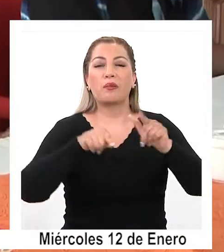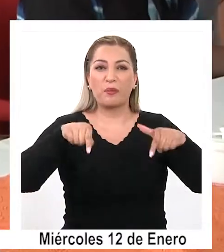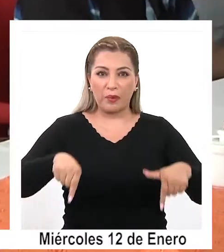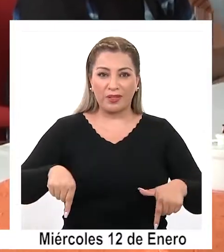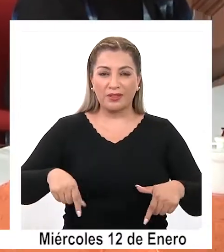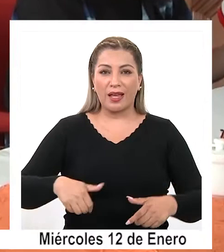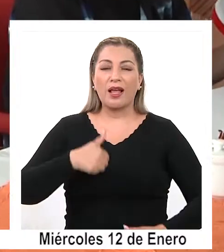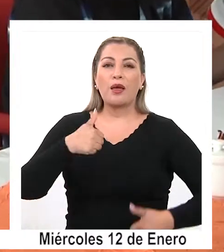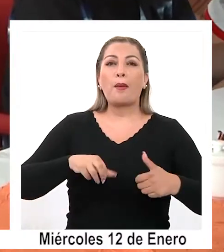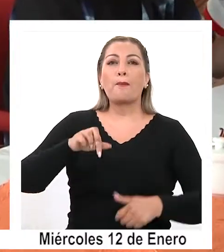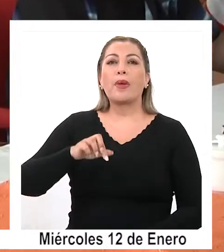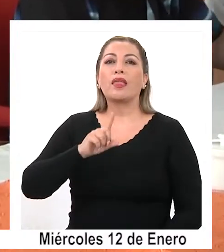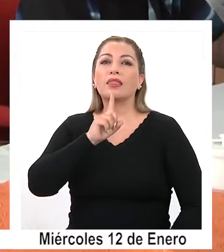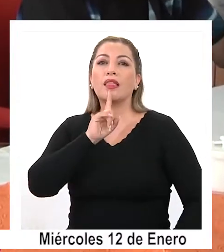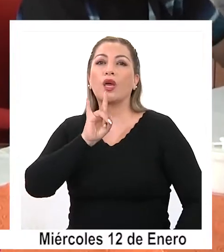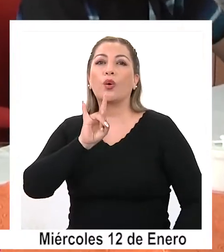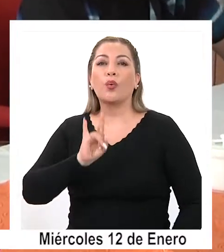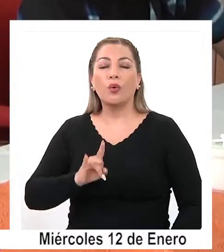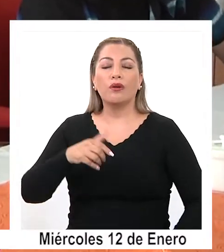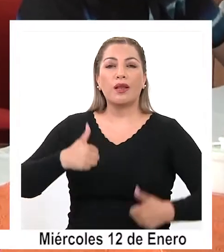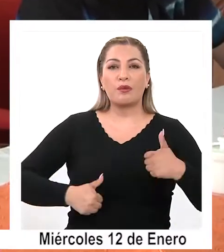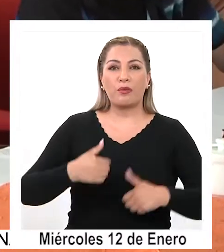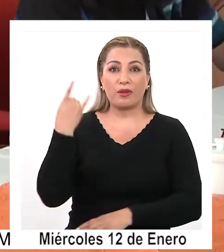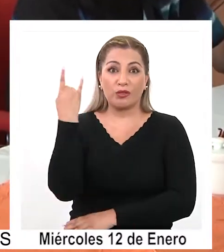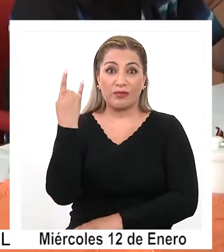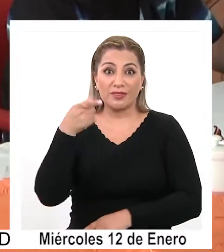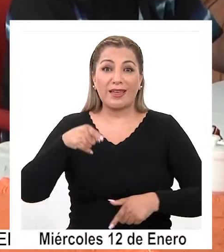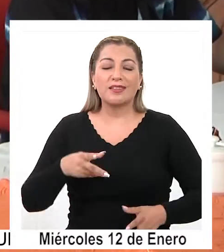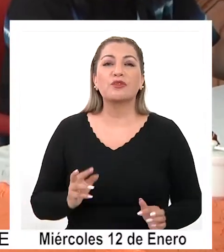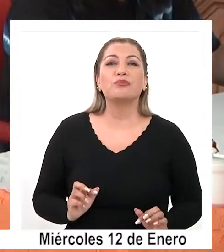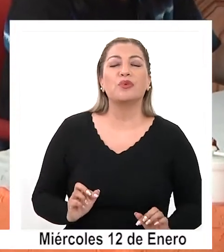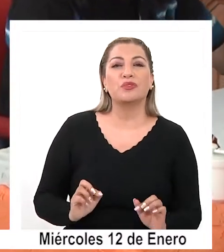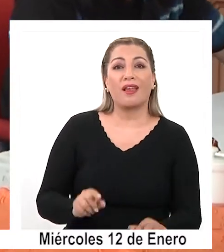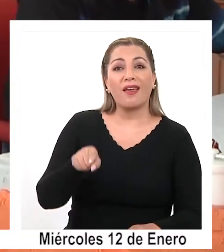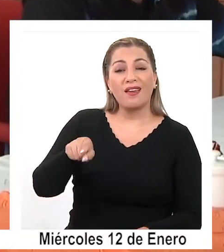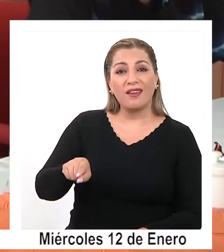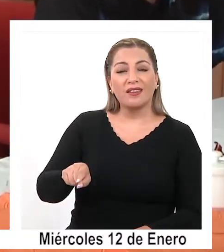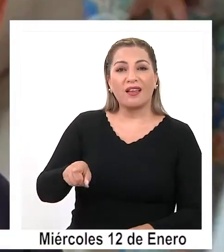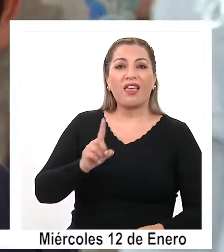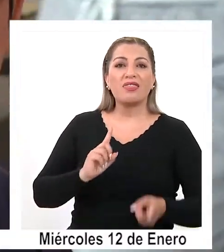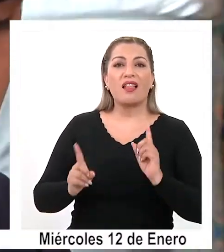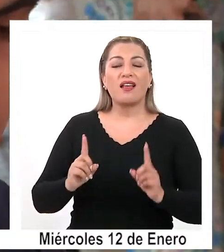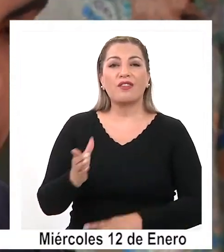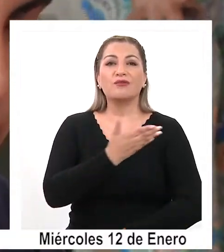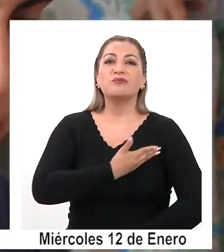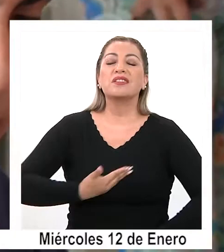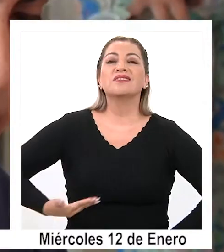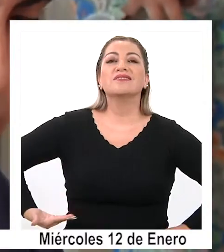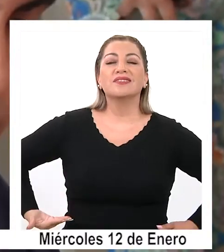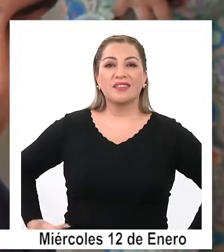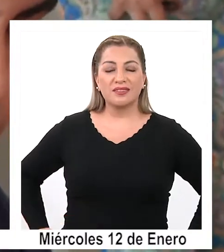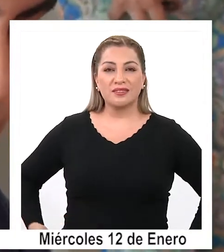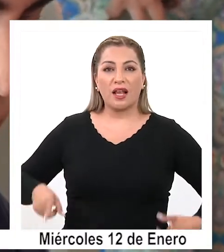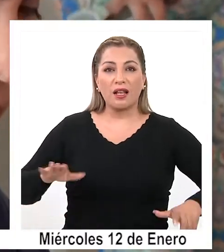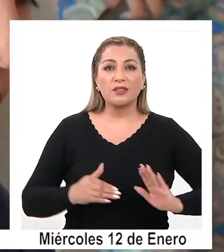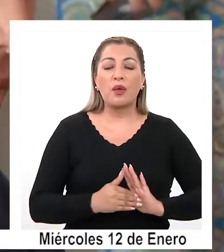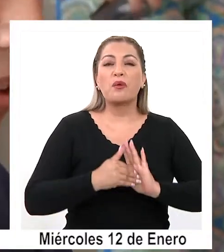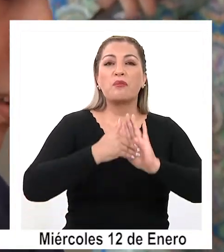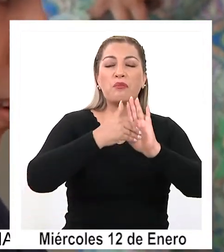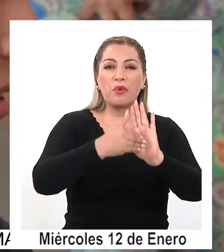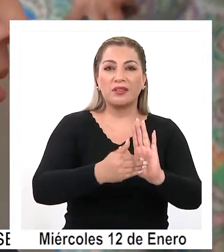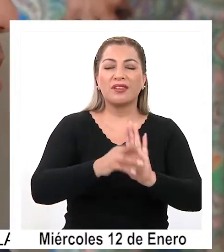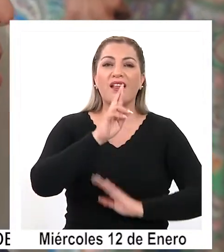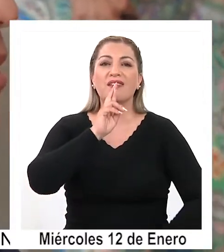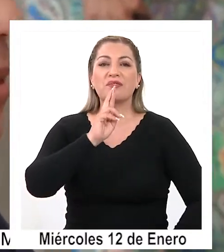de la prueba de transición universitaria. Instancia en la que el delegado presidencial regional destacó